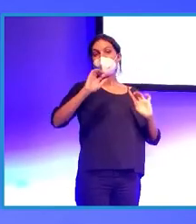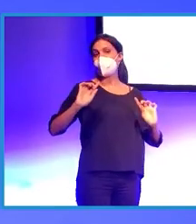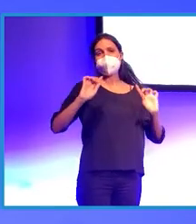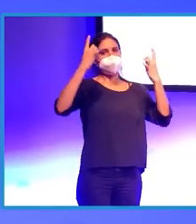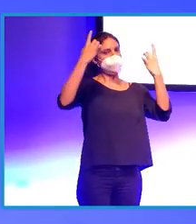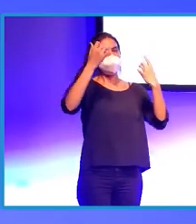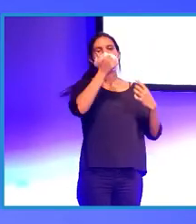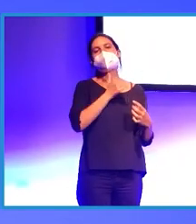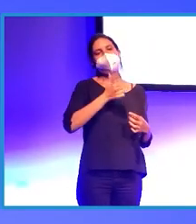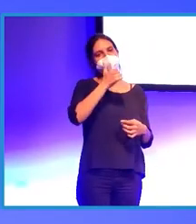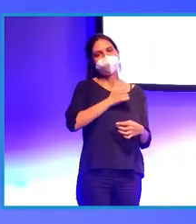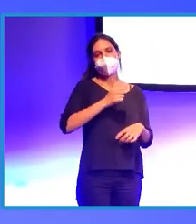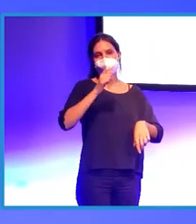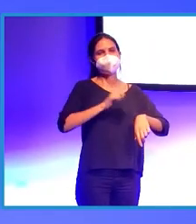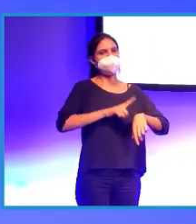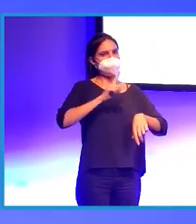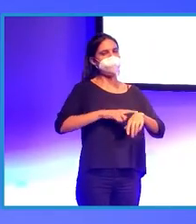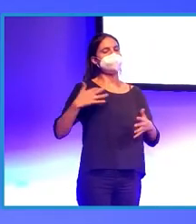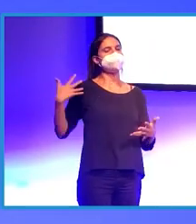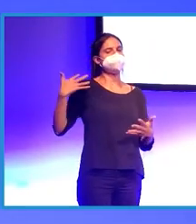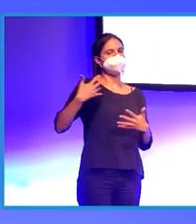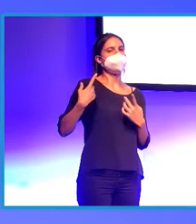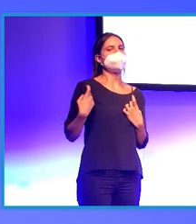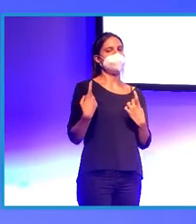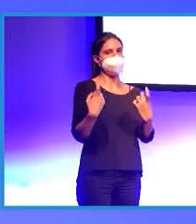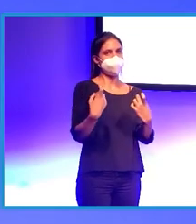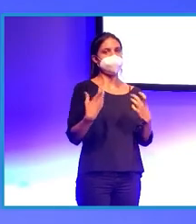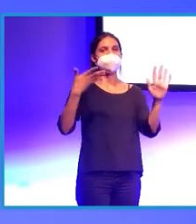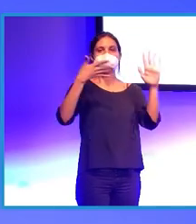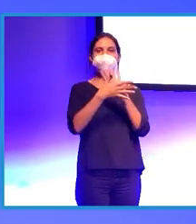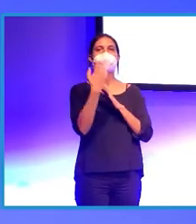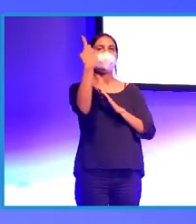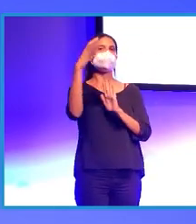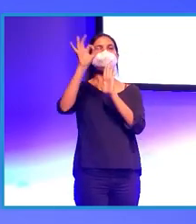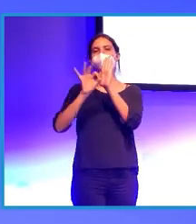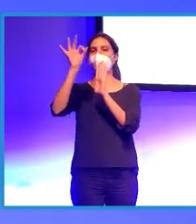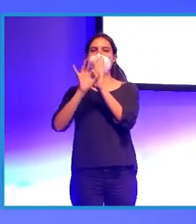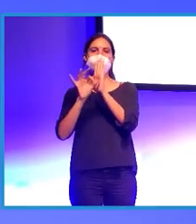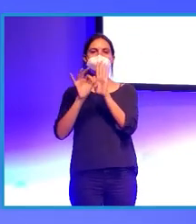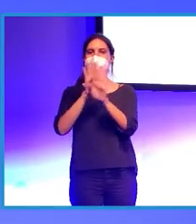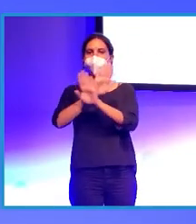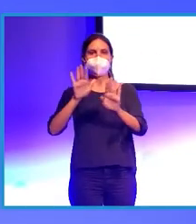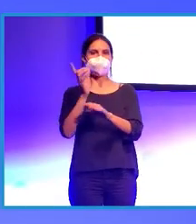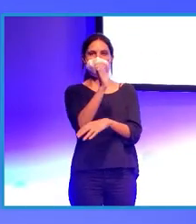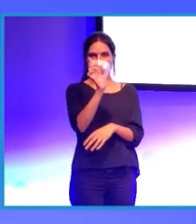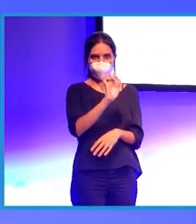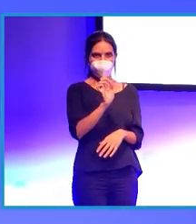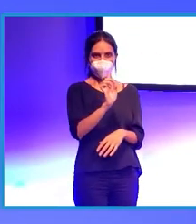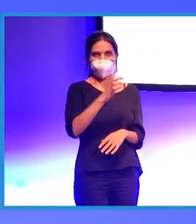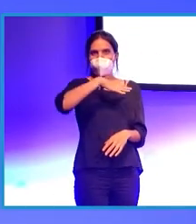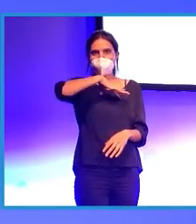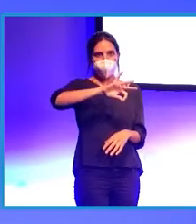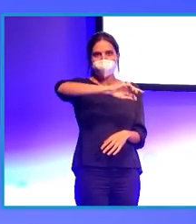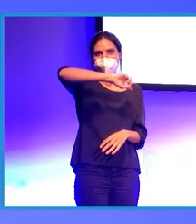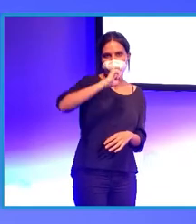darle tiempo. Porque no solo vale un software. O sea, puedes utilizar un Real Engine que es muy completo.